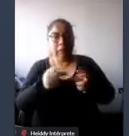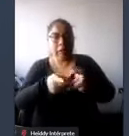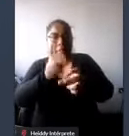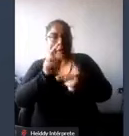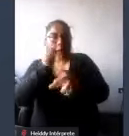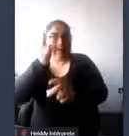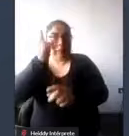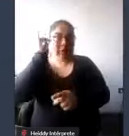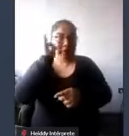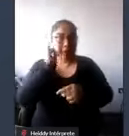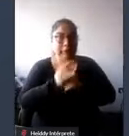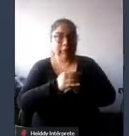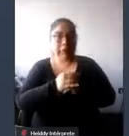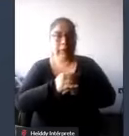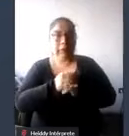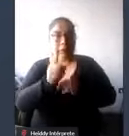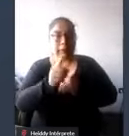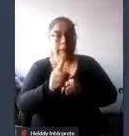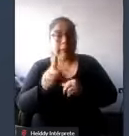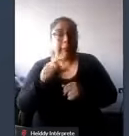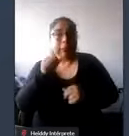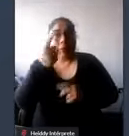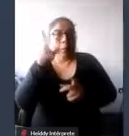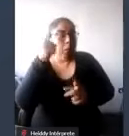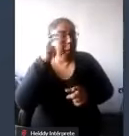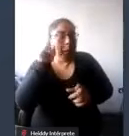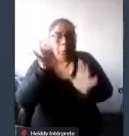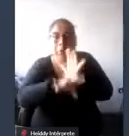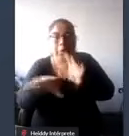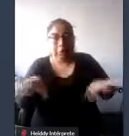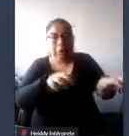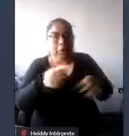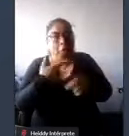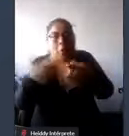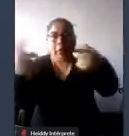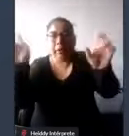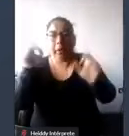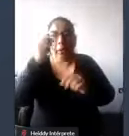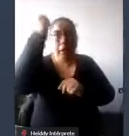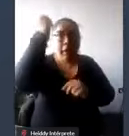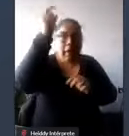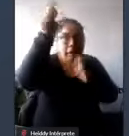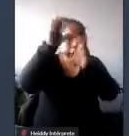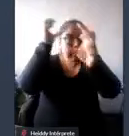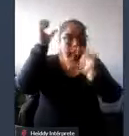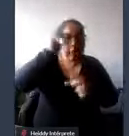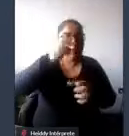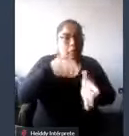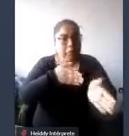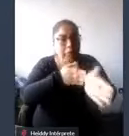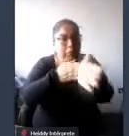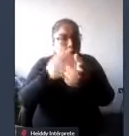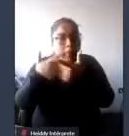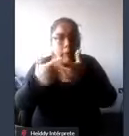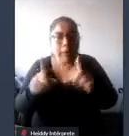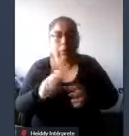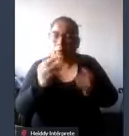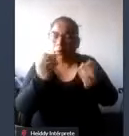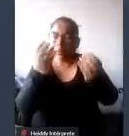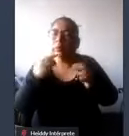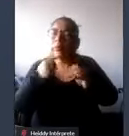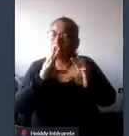si la situación lo amerita en ambas líneas mucho se ha hablado de